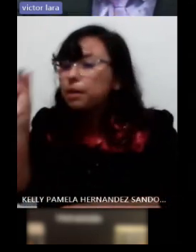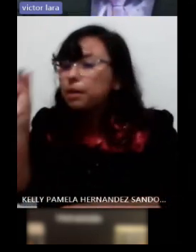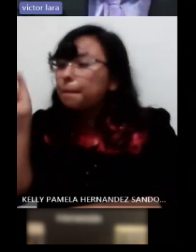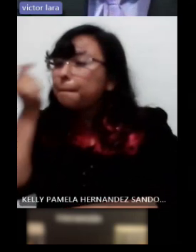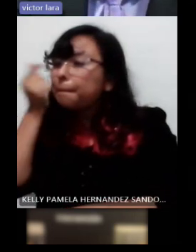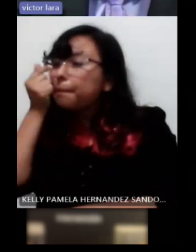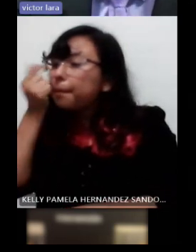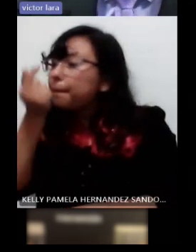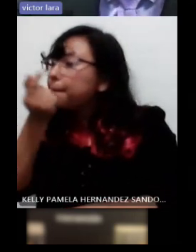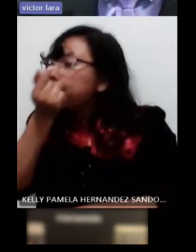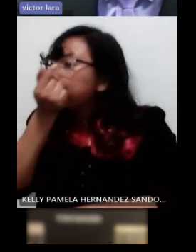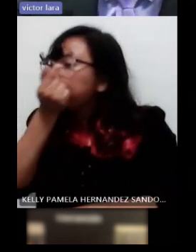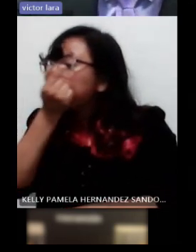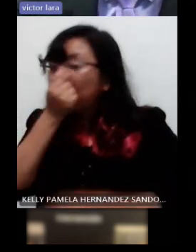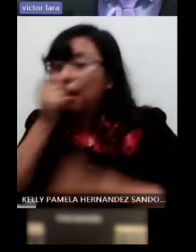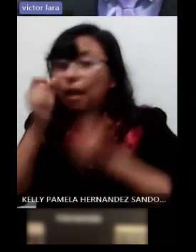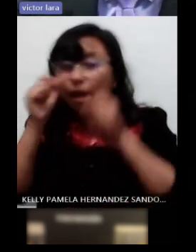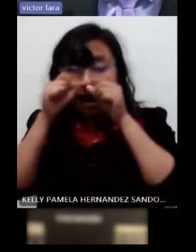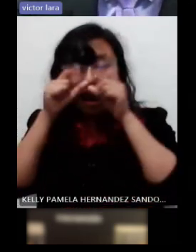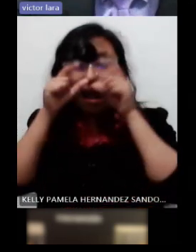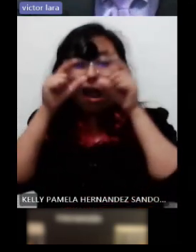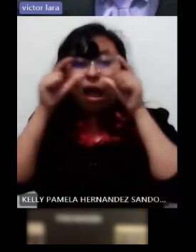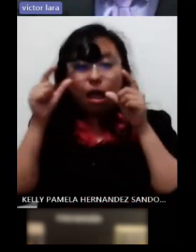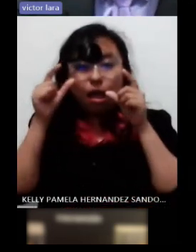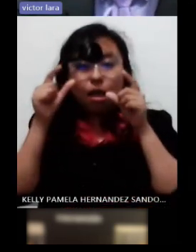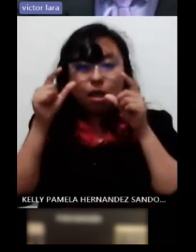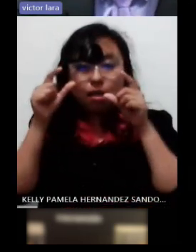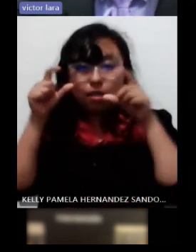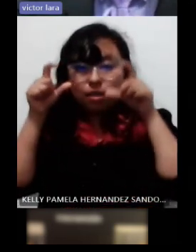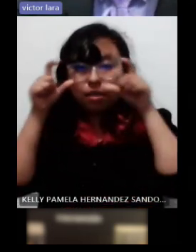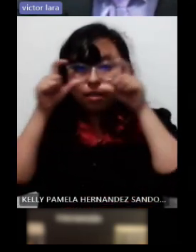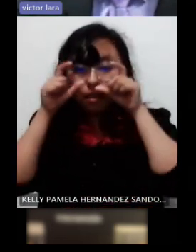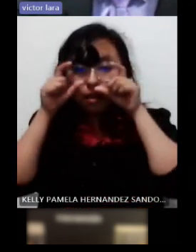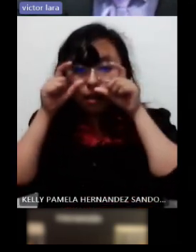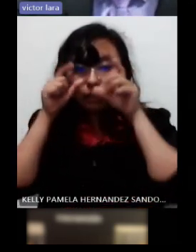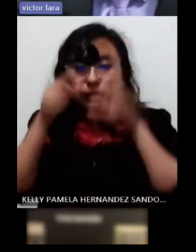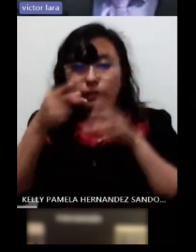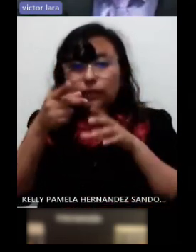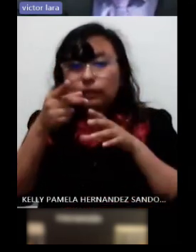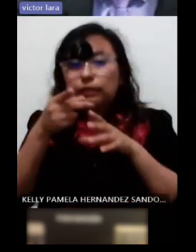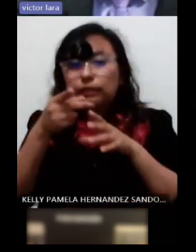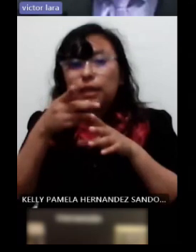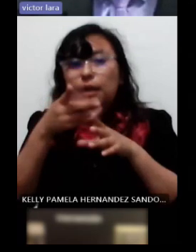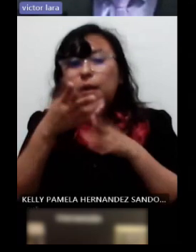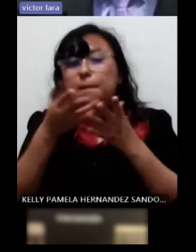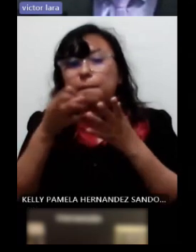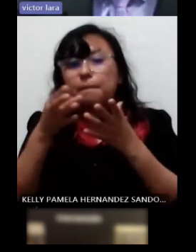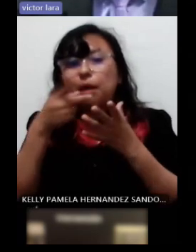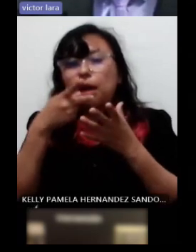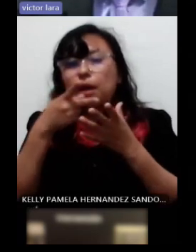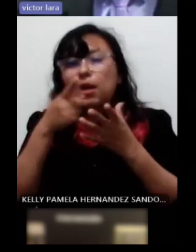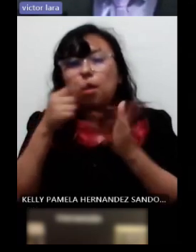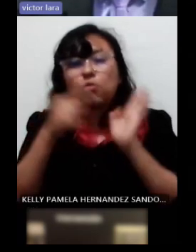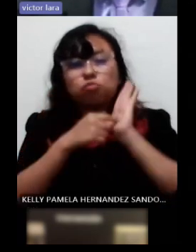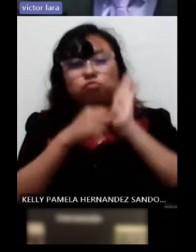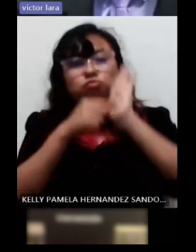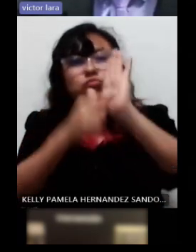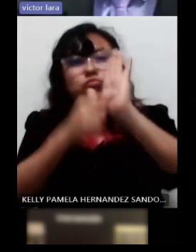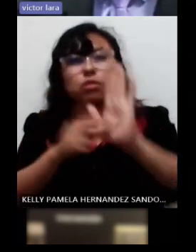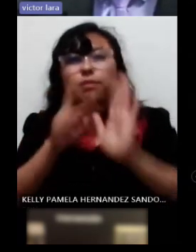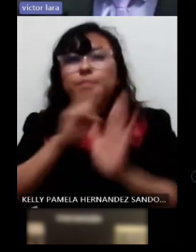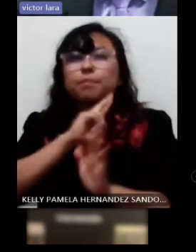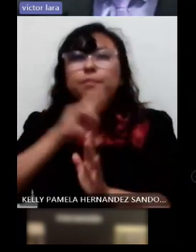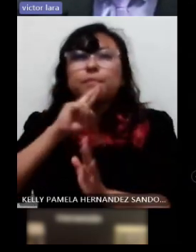demasiado grande que se llama escleral es un diseño personalizado y lo que hace es mostrar una mejor calidad visual al